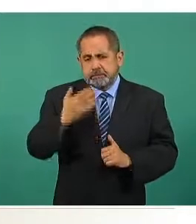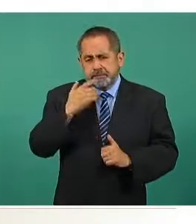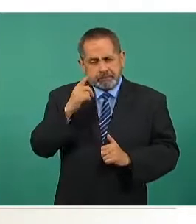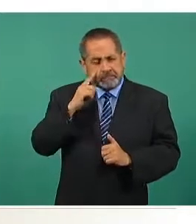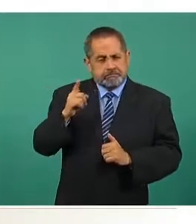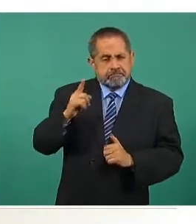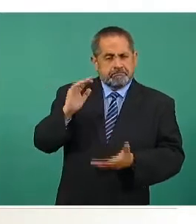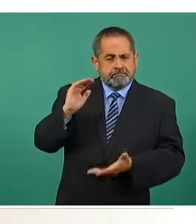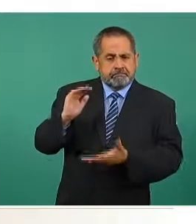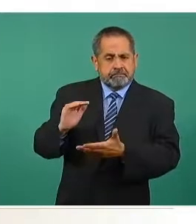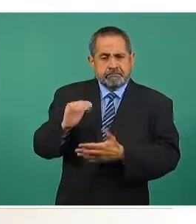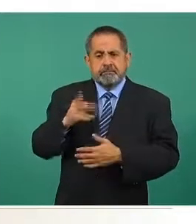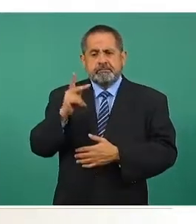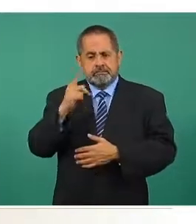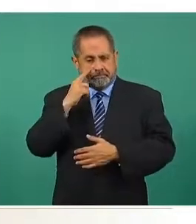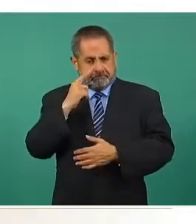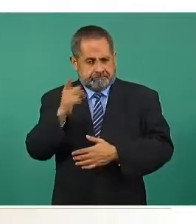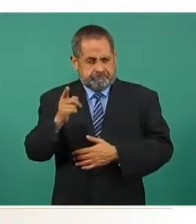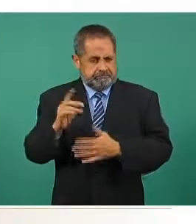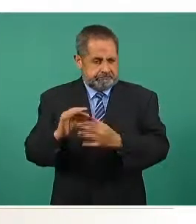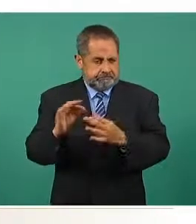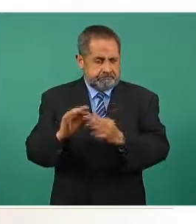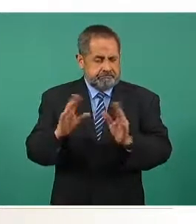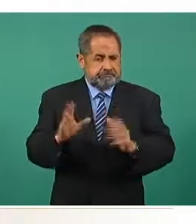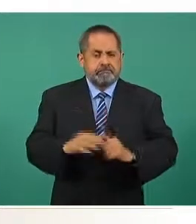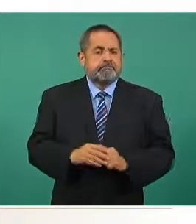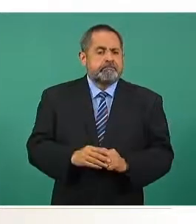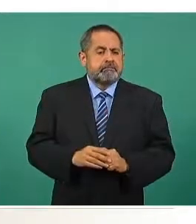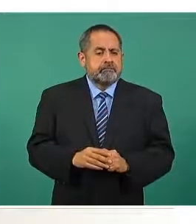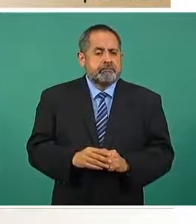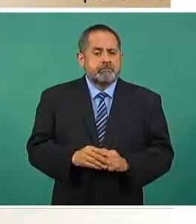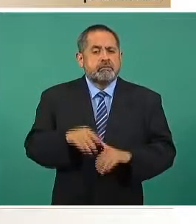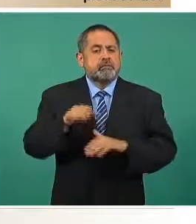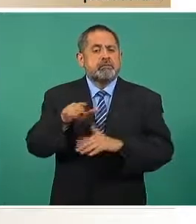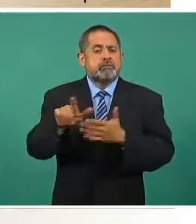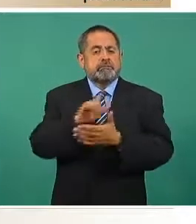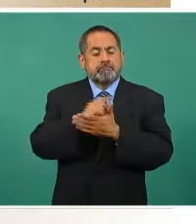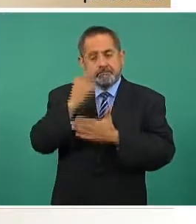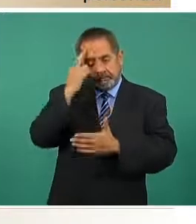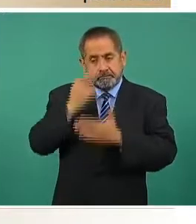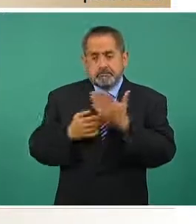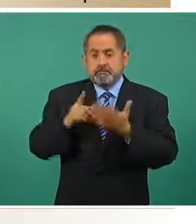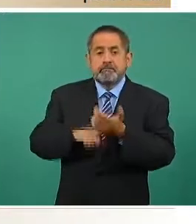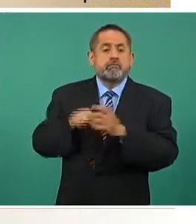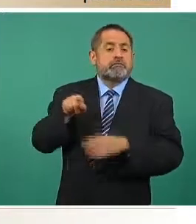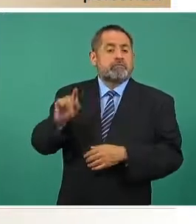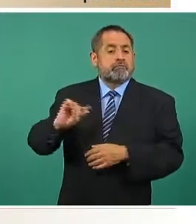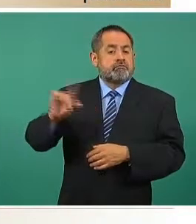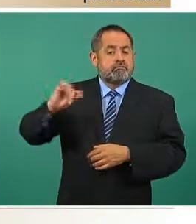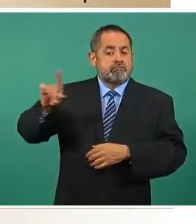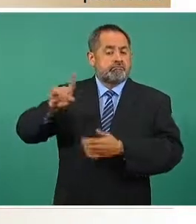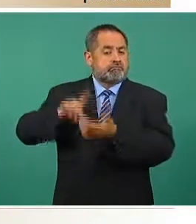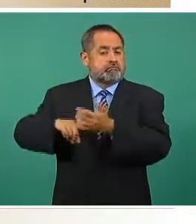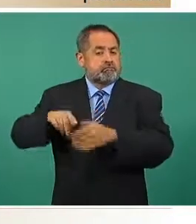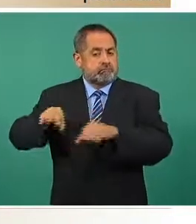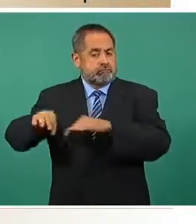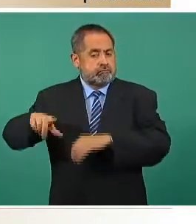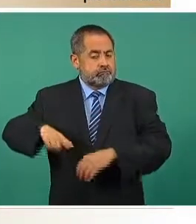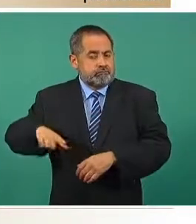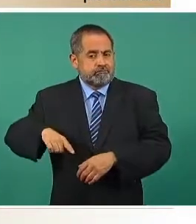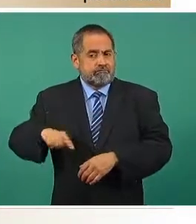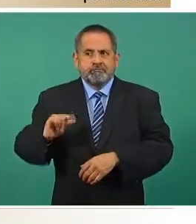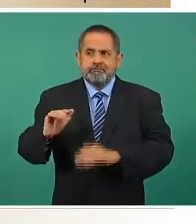baja pero en la siguiente lámina en el caso de delitos cometidos por servidores públicos hay un incremento de 9